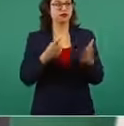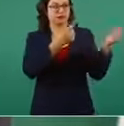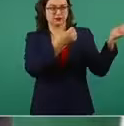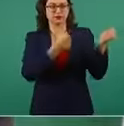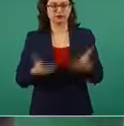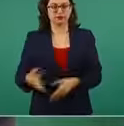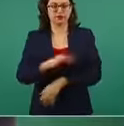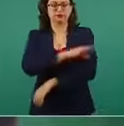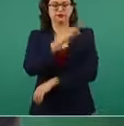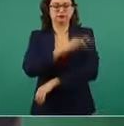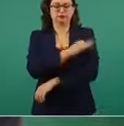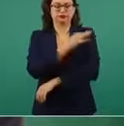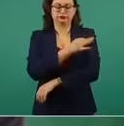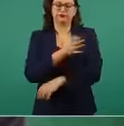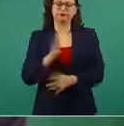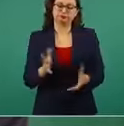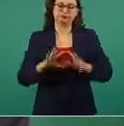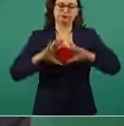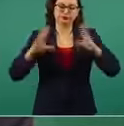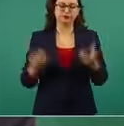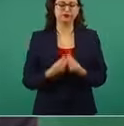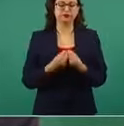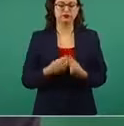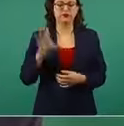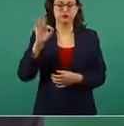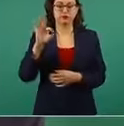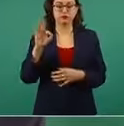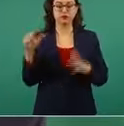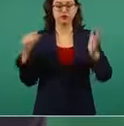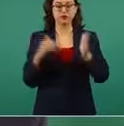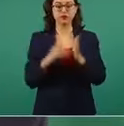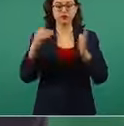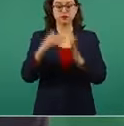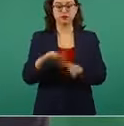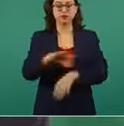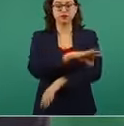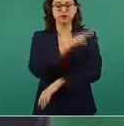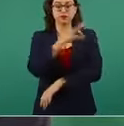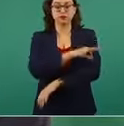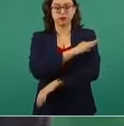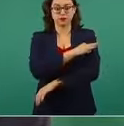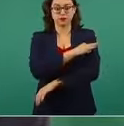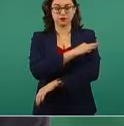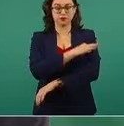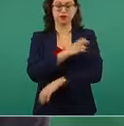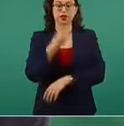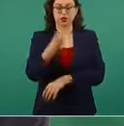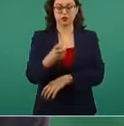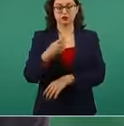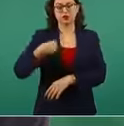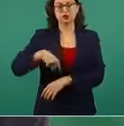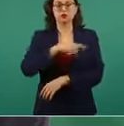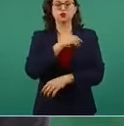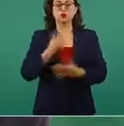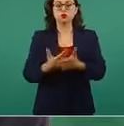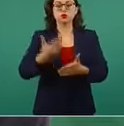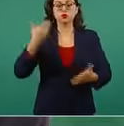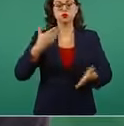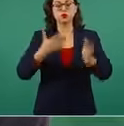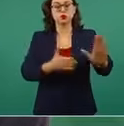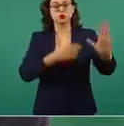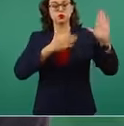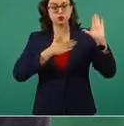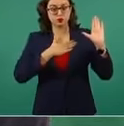millones de dosis, que fue lo que dijimos que habría para